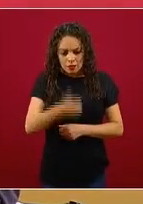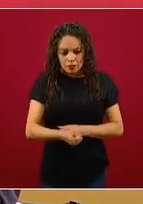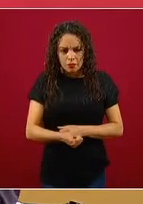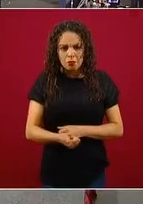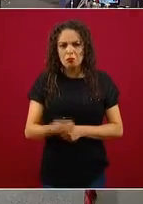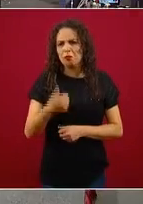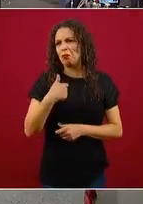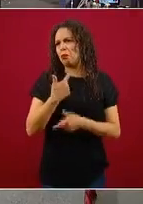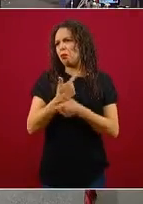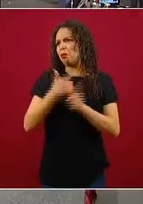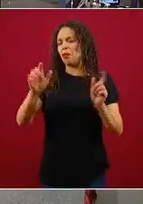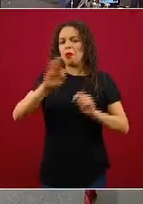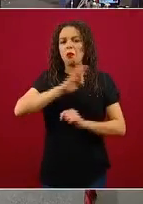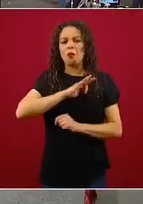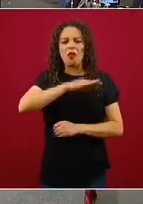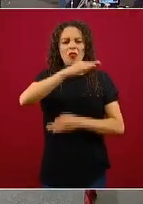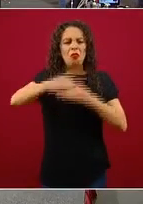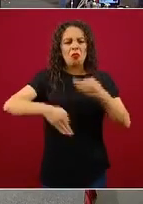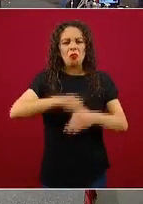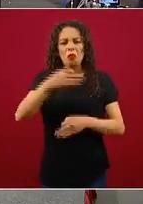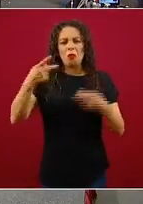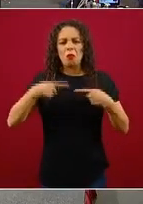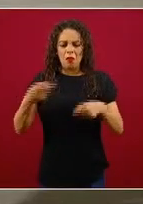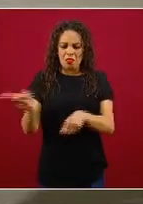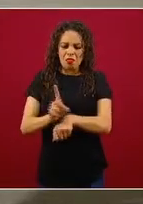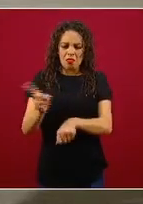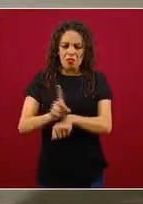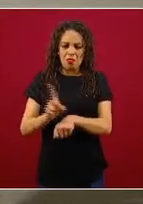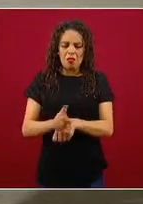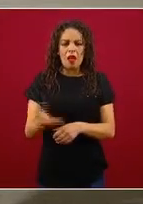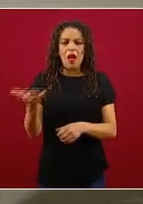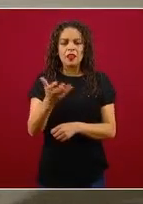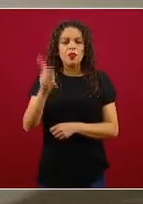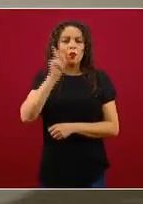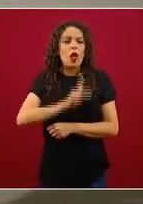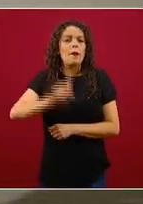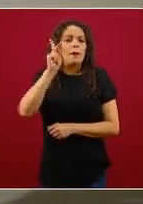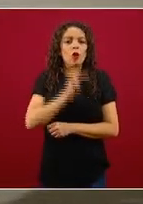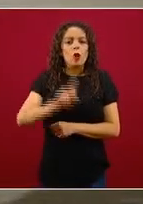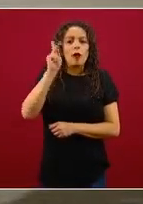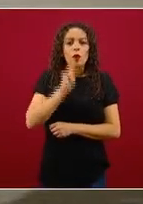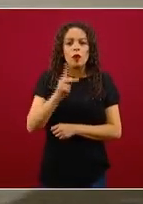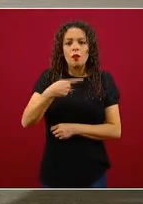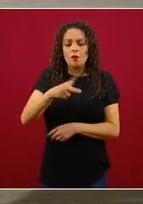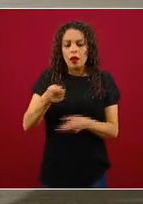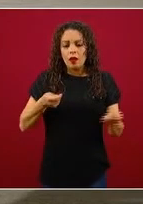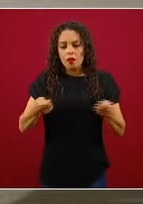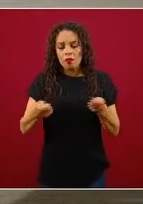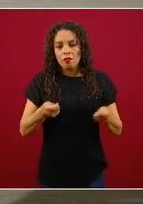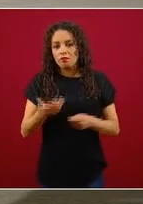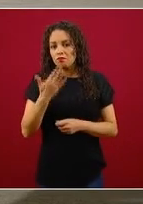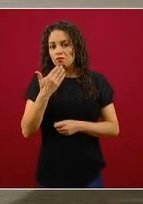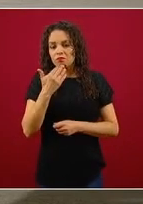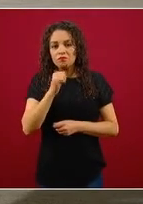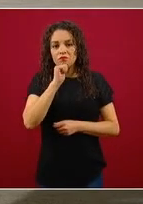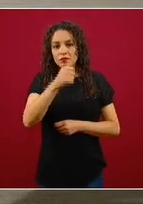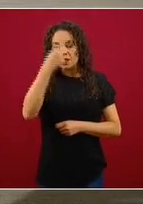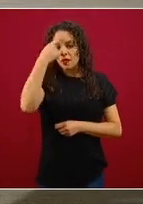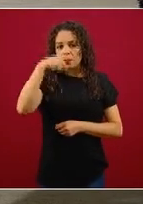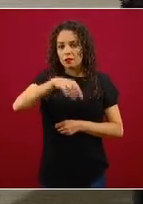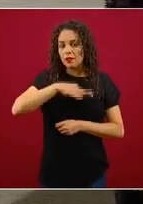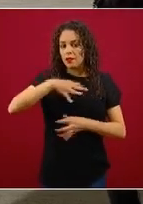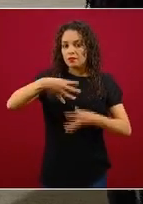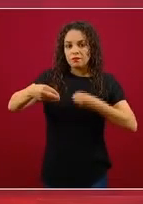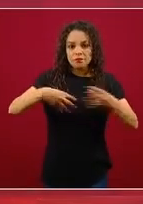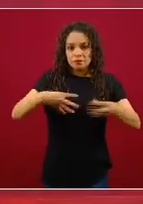días, y eso no va a llevar al control epidemiológico. Por la razón, una de las múltiples razones por las que este programa